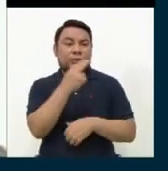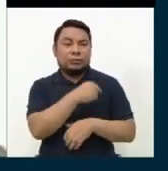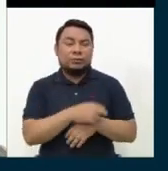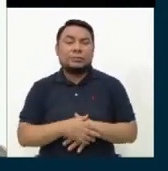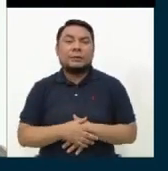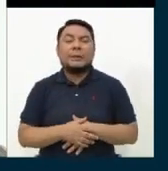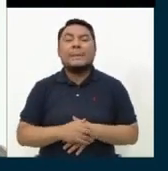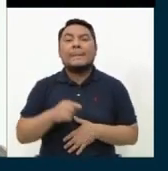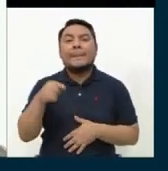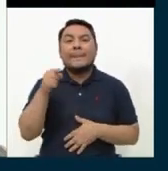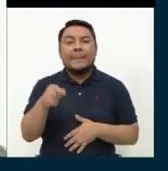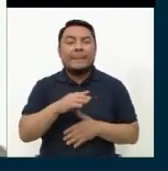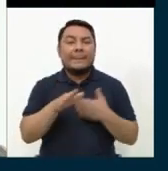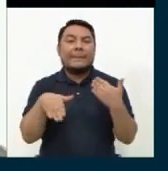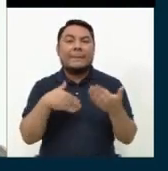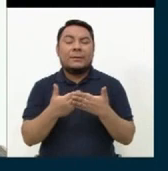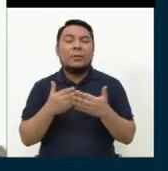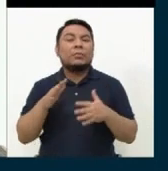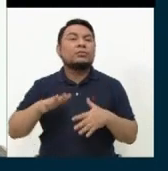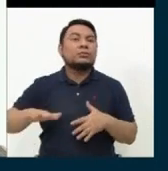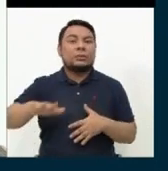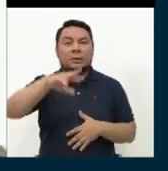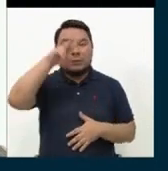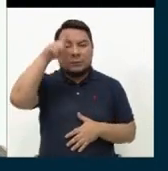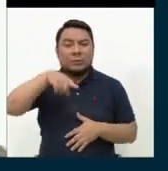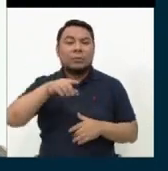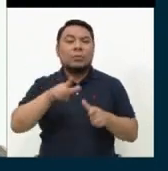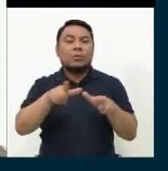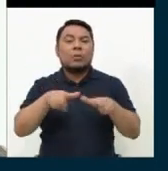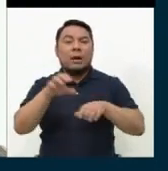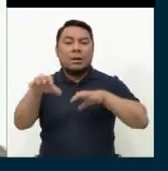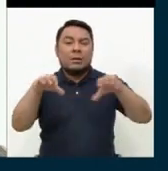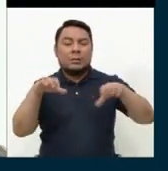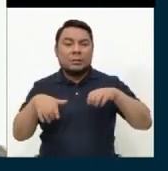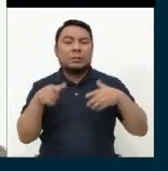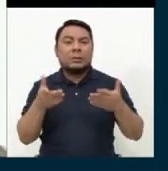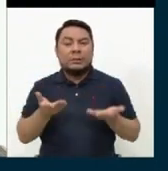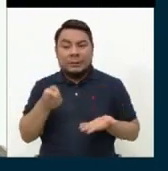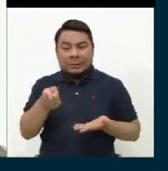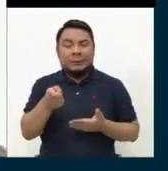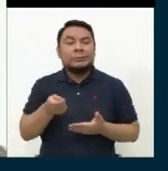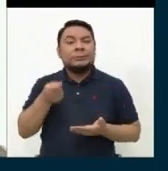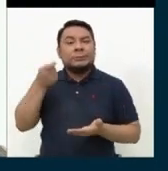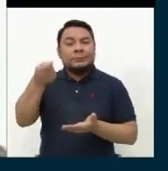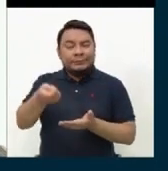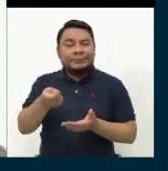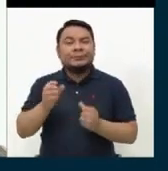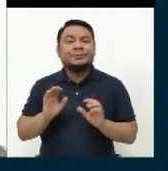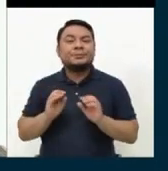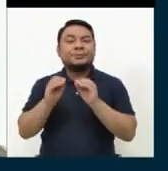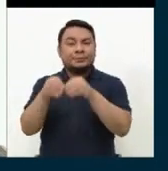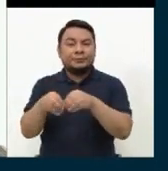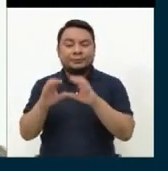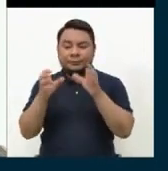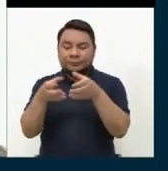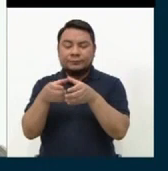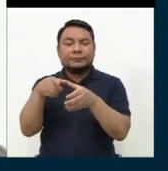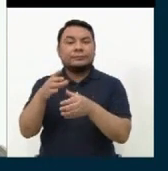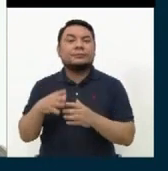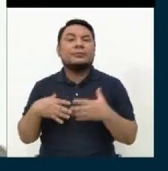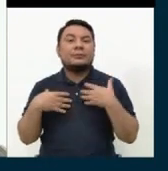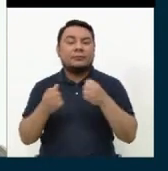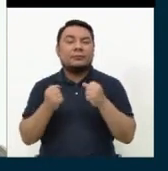la división de todo el territorio nacional en unidades territoriales, a las cuales se les asigna un equipo de salud